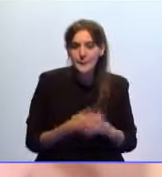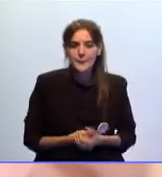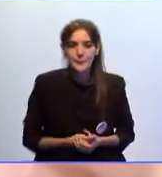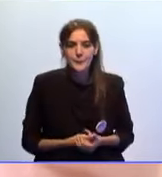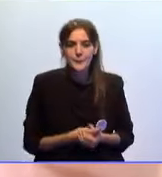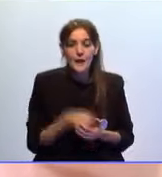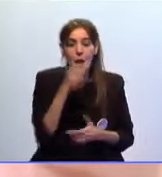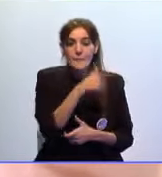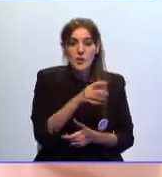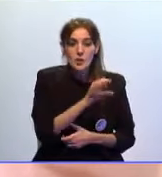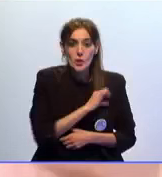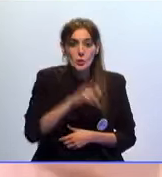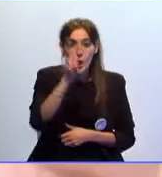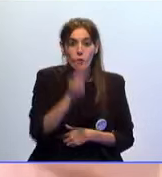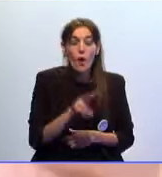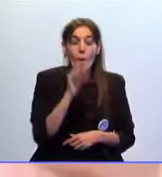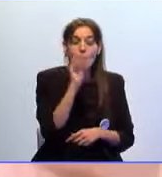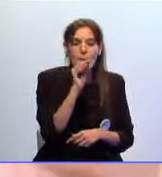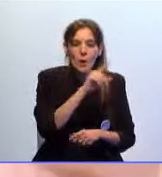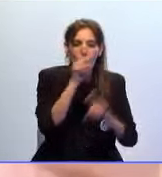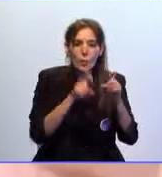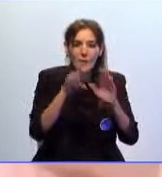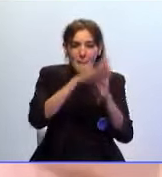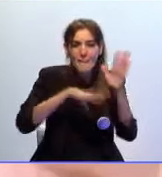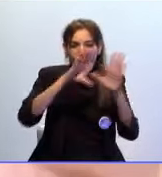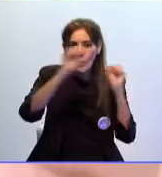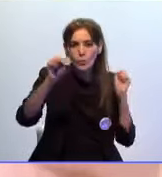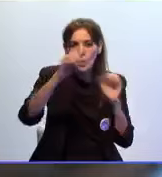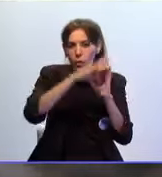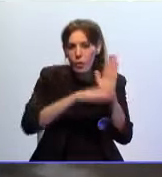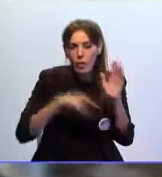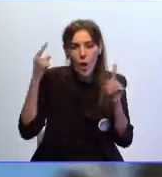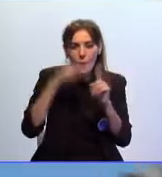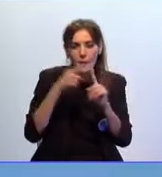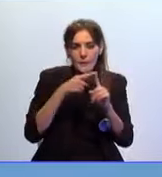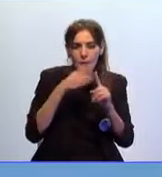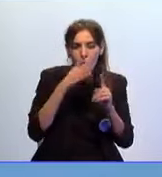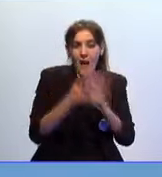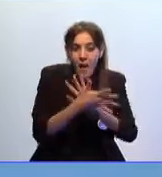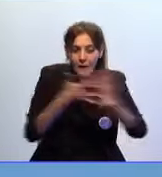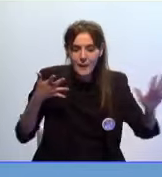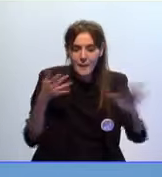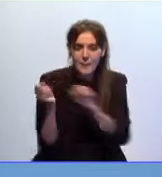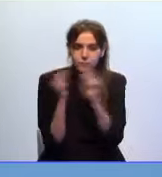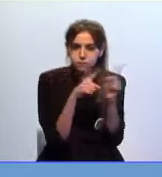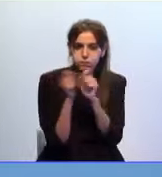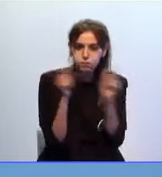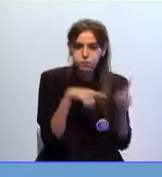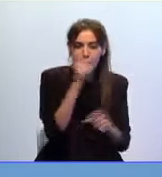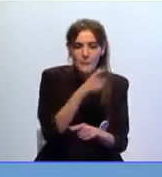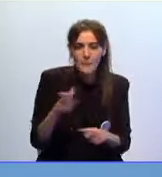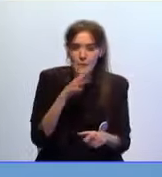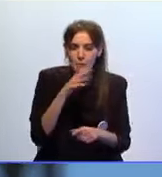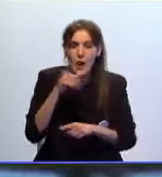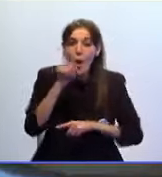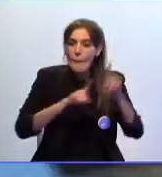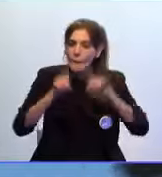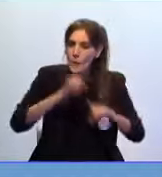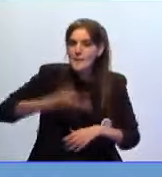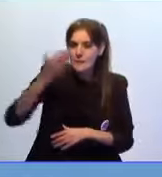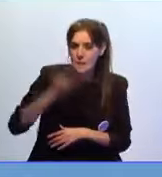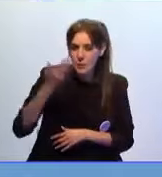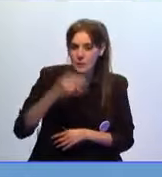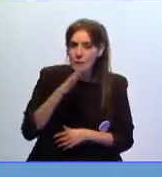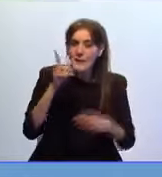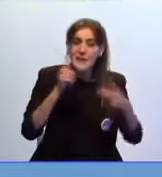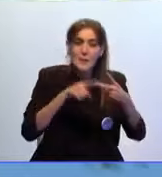Los dos senadores preguntan además qué protocolos existen para asegurar la rápida evacuación de pacientes críticos desde Ceutá y